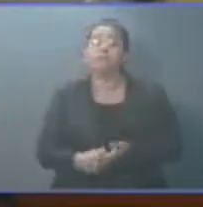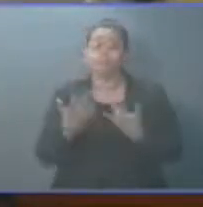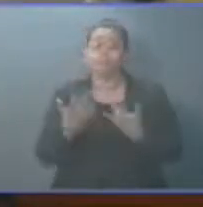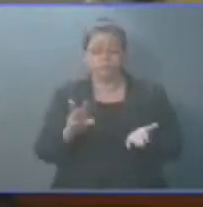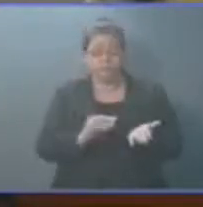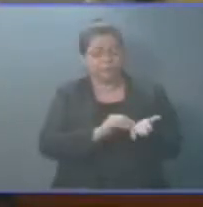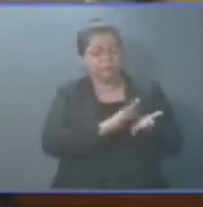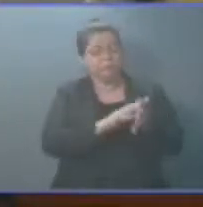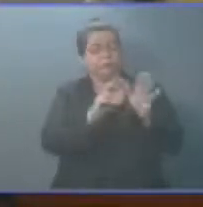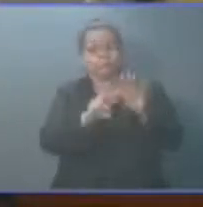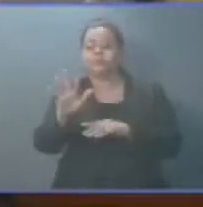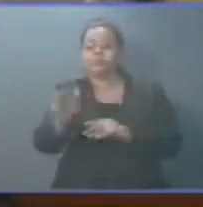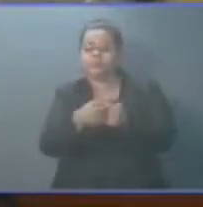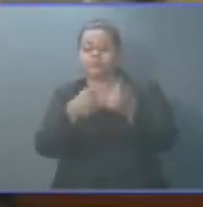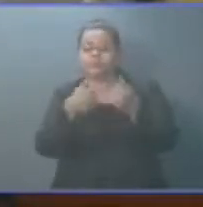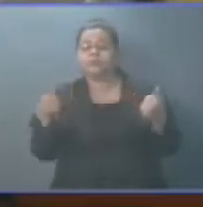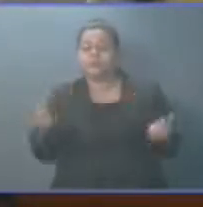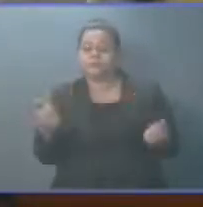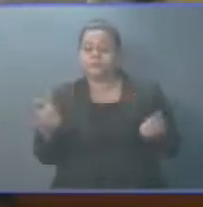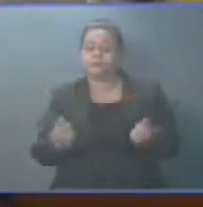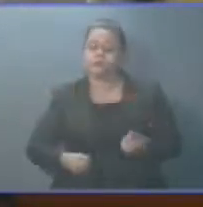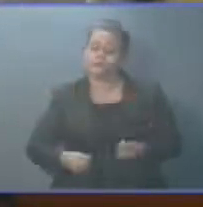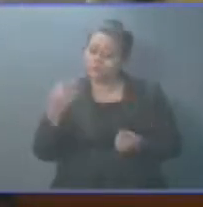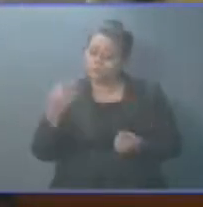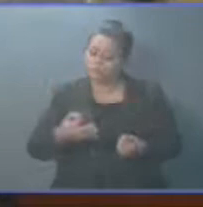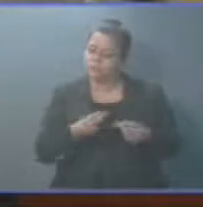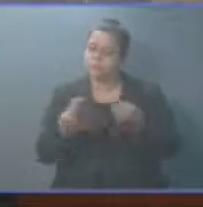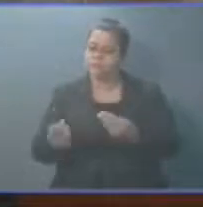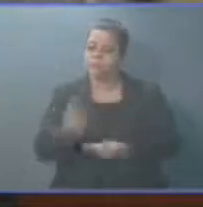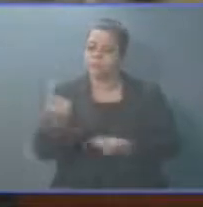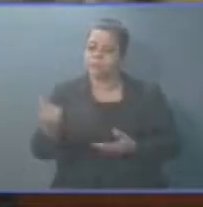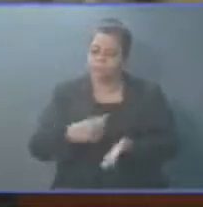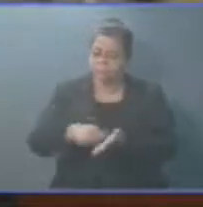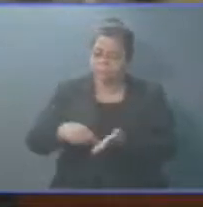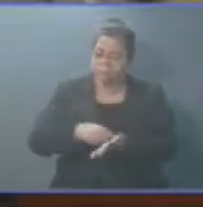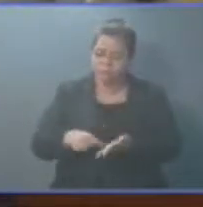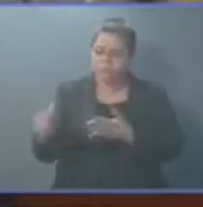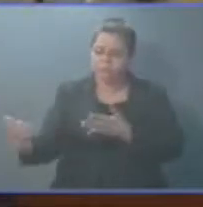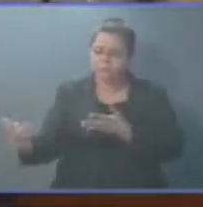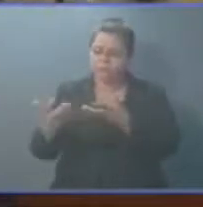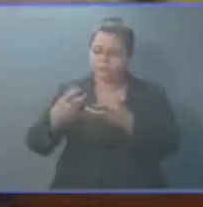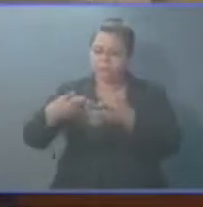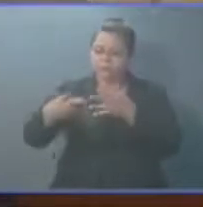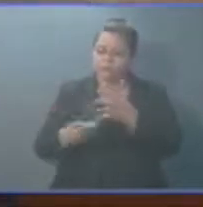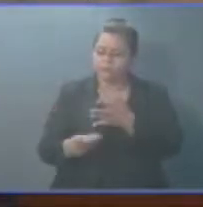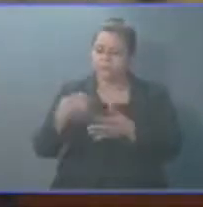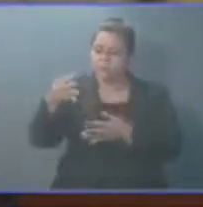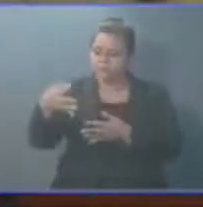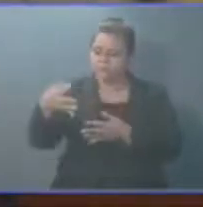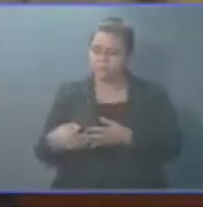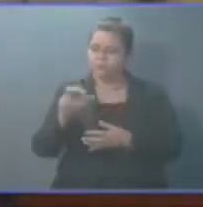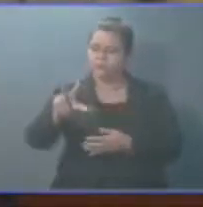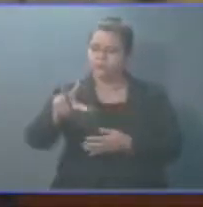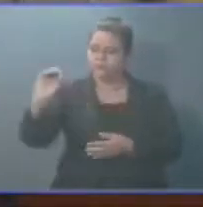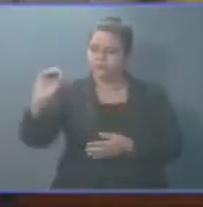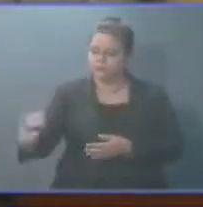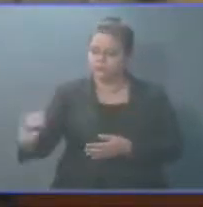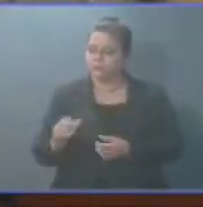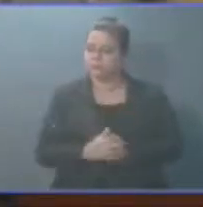75 millones que deberán de recibir los señores alcaldes de acuerdo al decreto original que les corresponde el 30%.